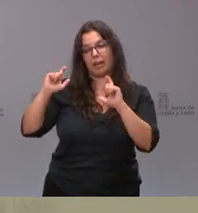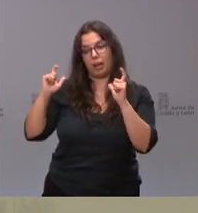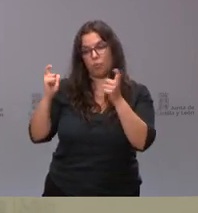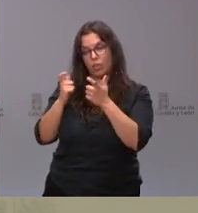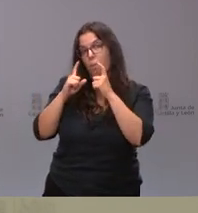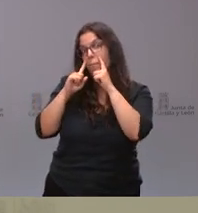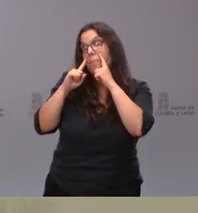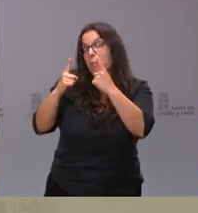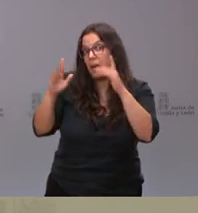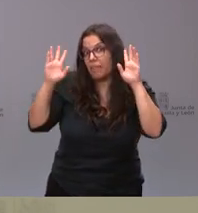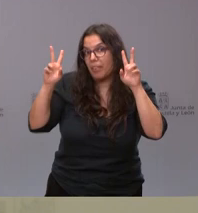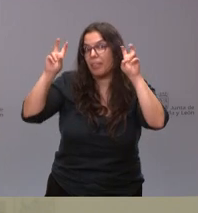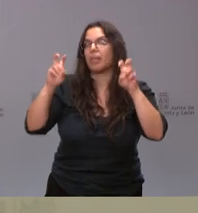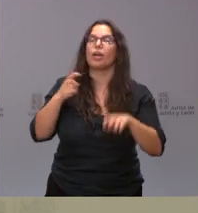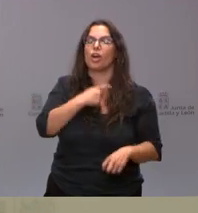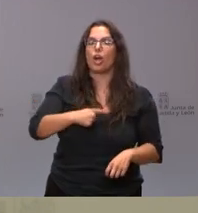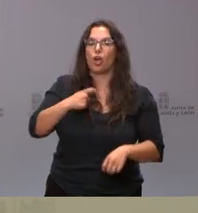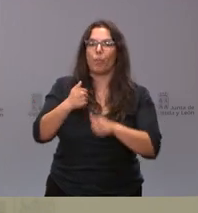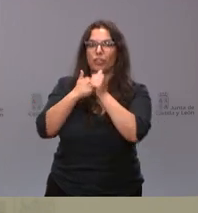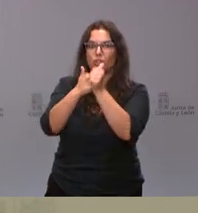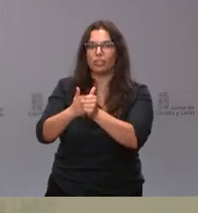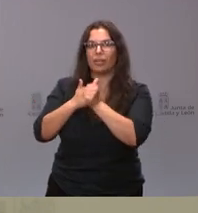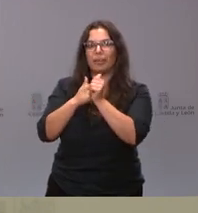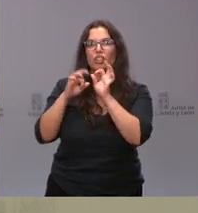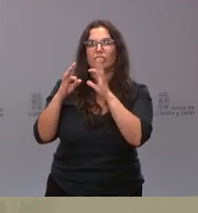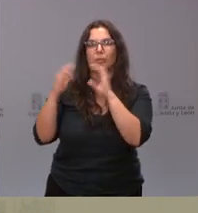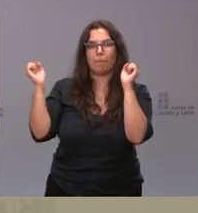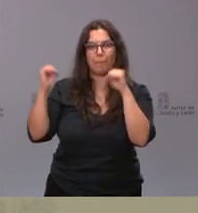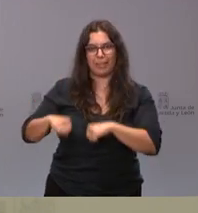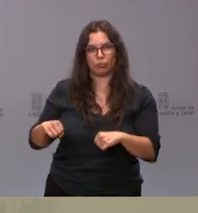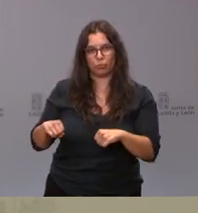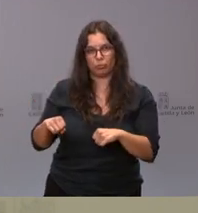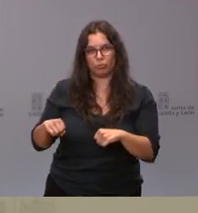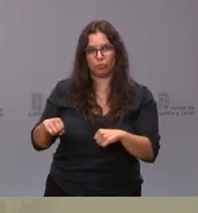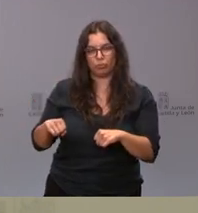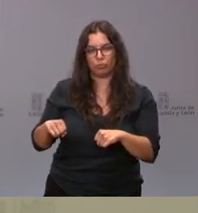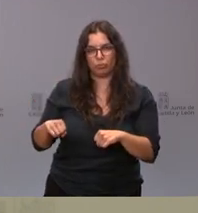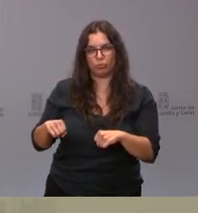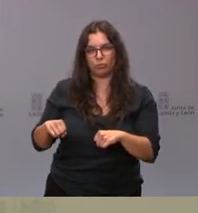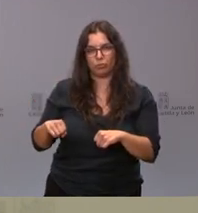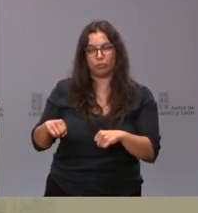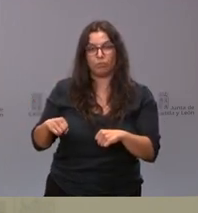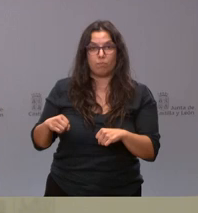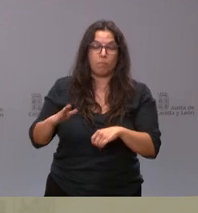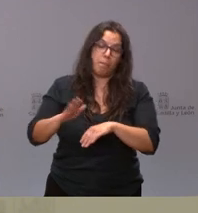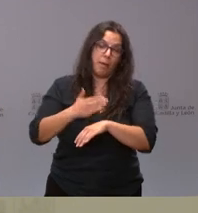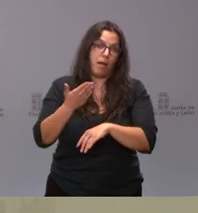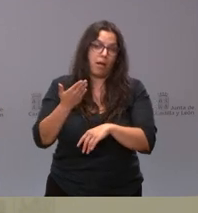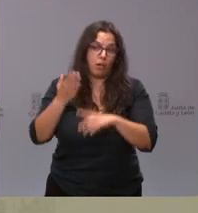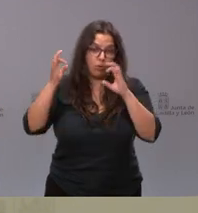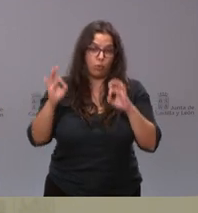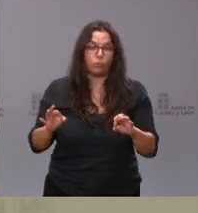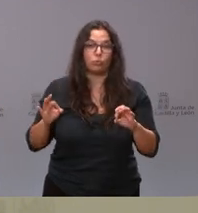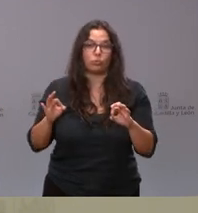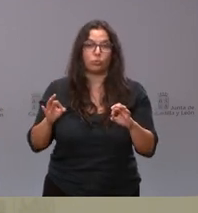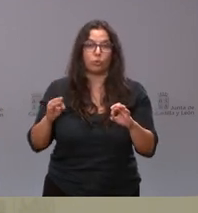primera vez, la comisión de seguimiento del pacto para, precisamente, desarrollar